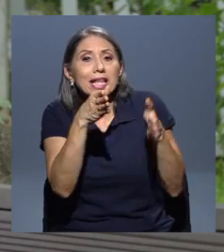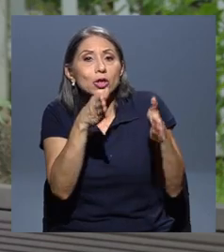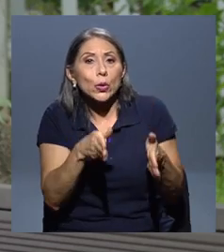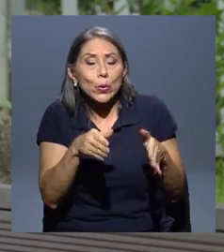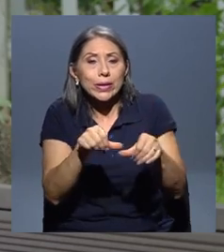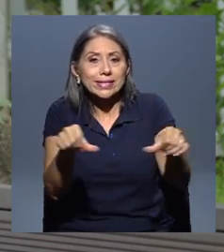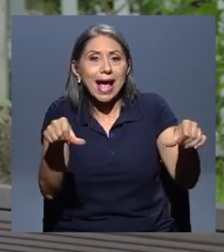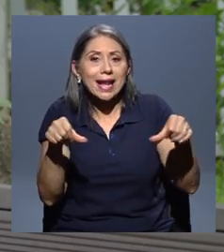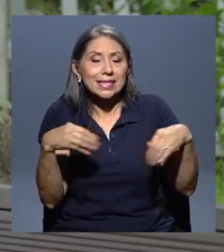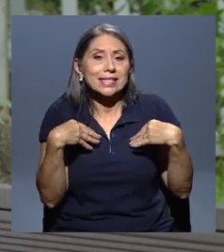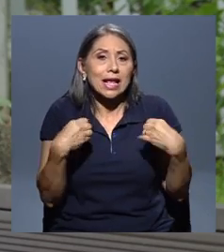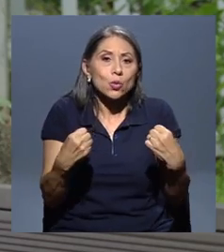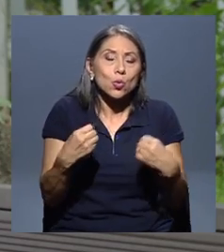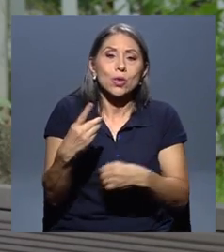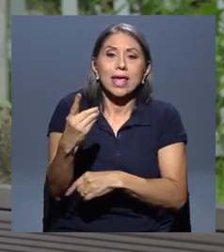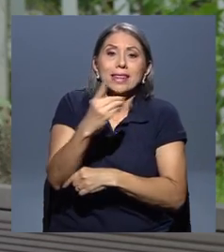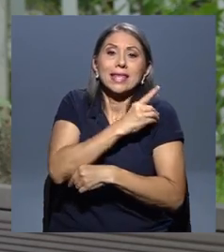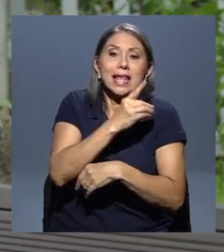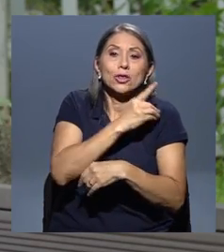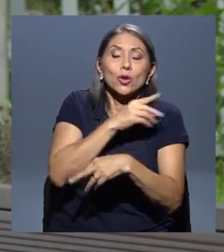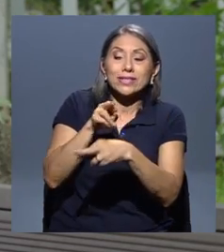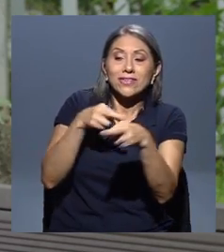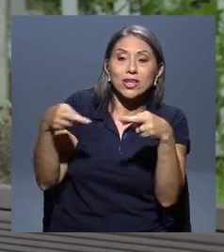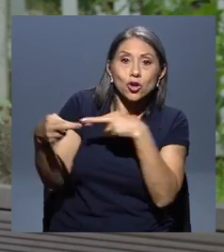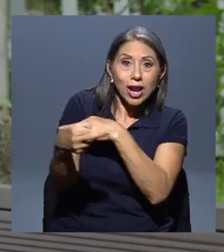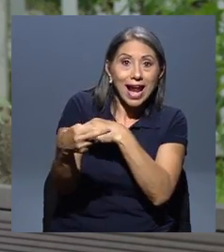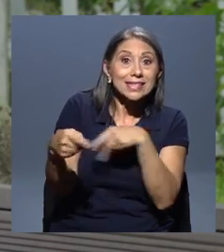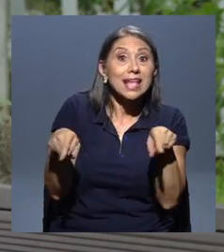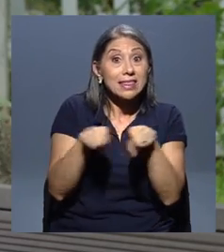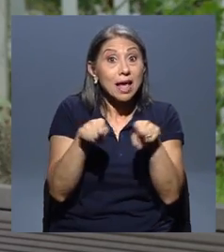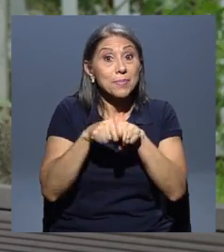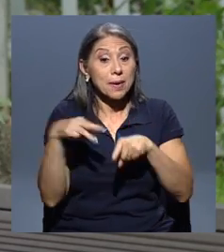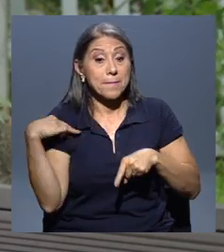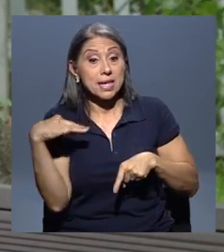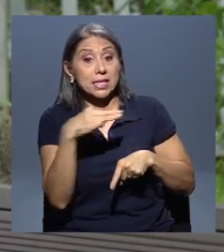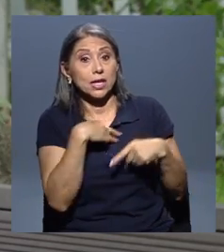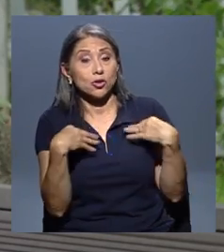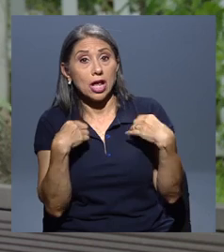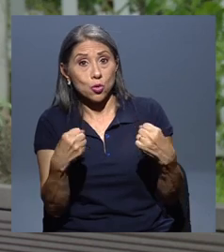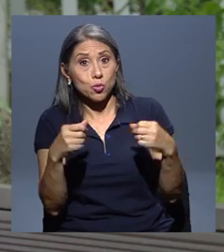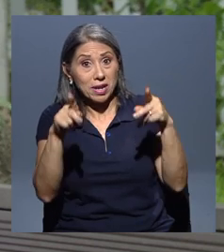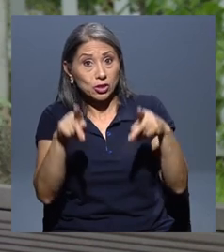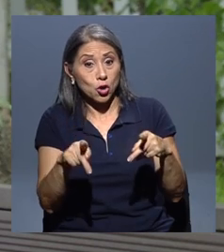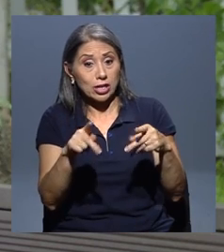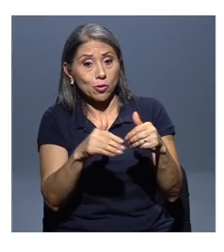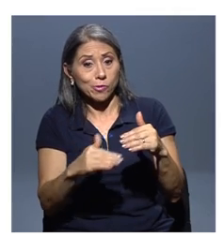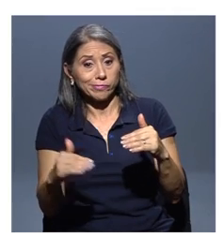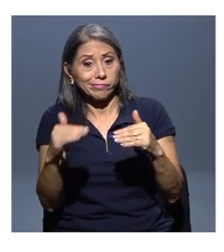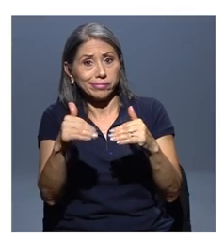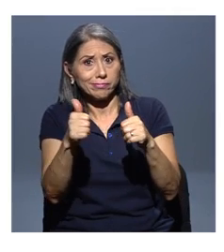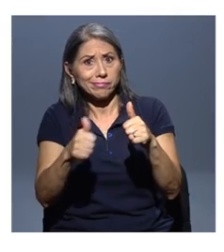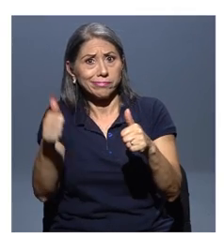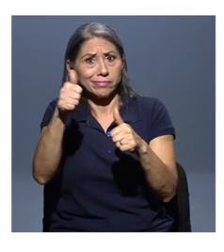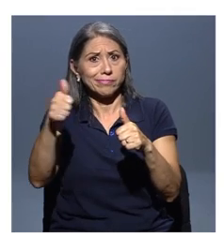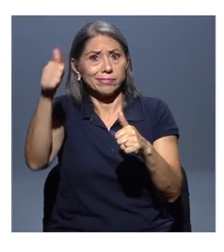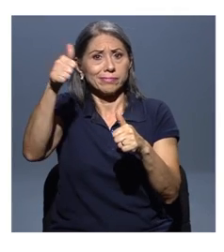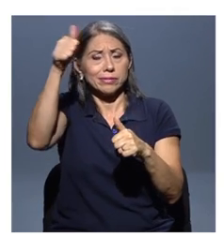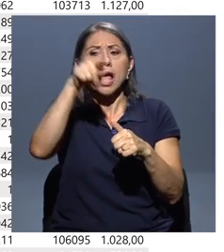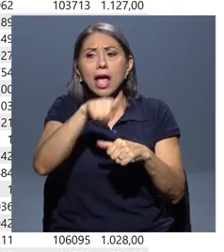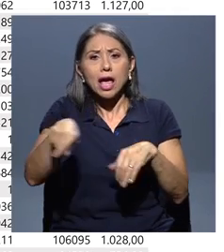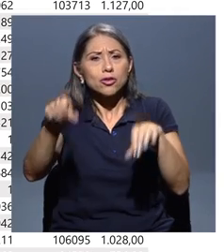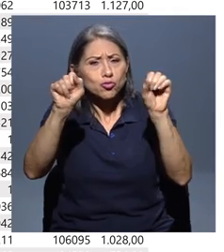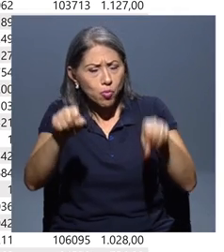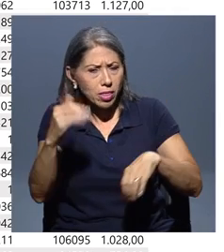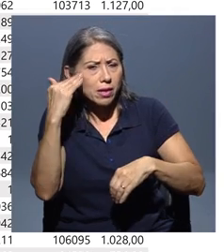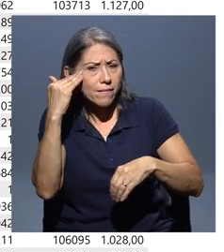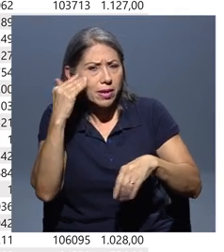regionales, inclusive rangos medios y rangos altos del ministerio puedan conocer de primera mano un poco la información procesada